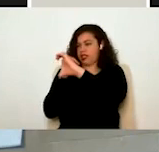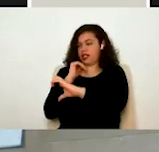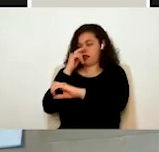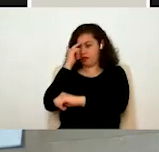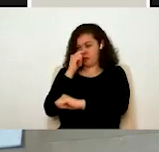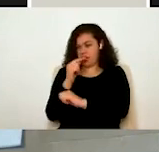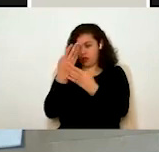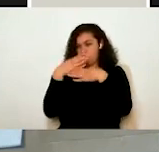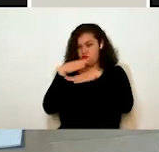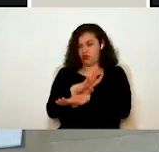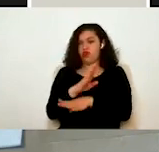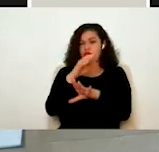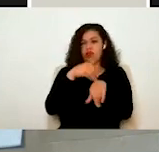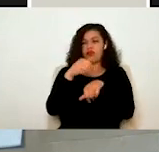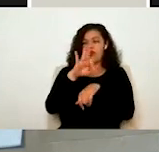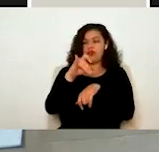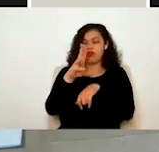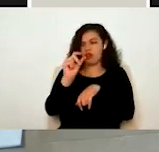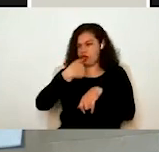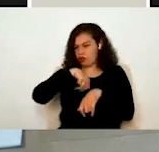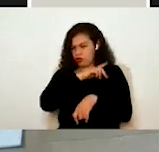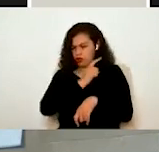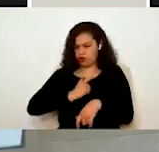sobre qué folios eran y con gusto los revisamos.